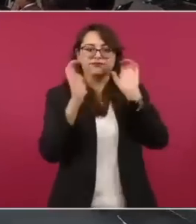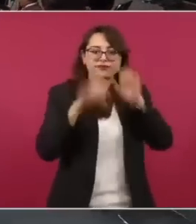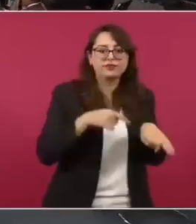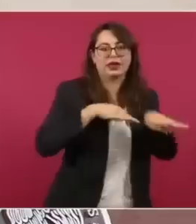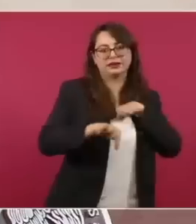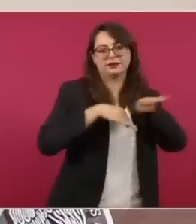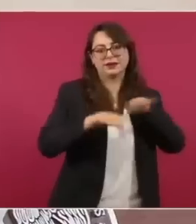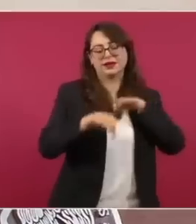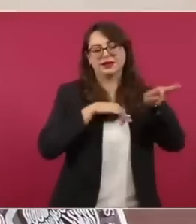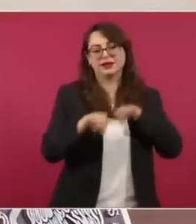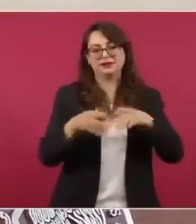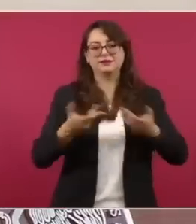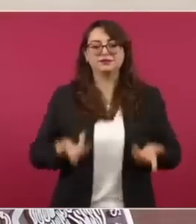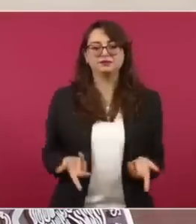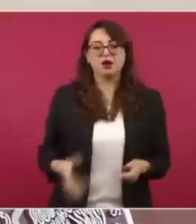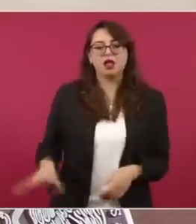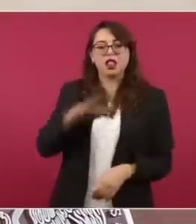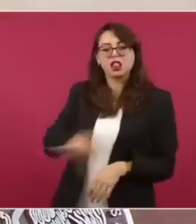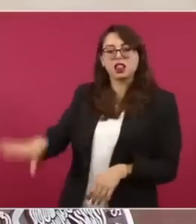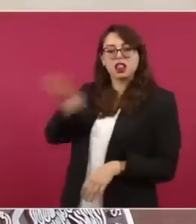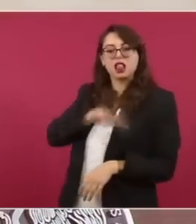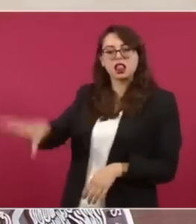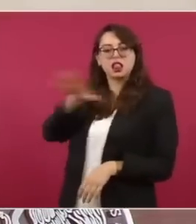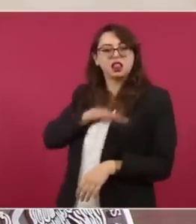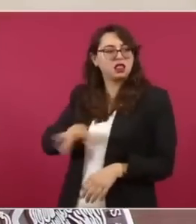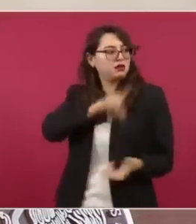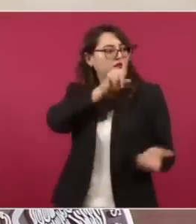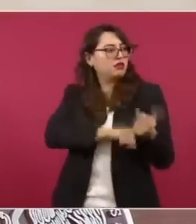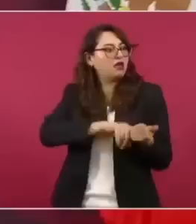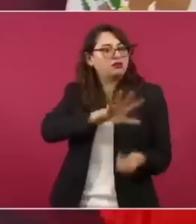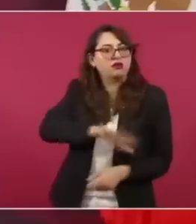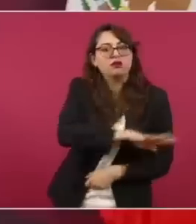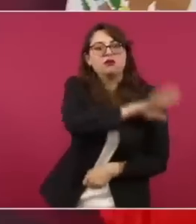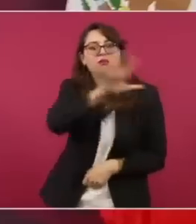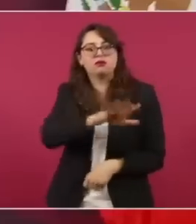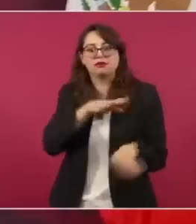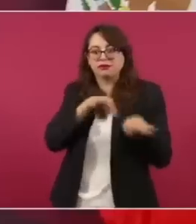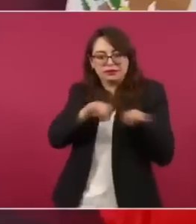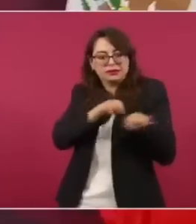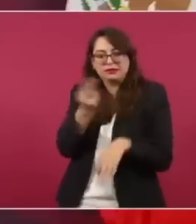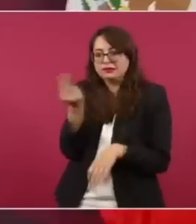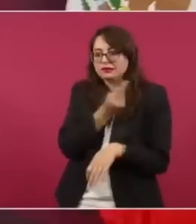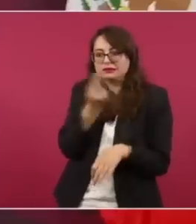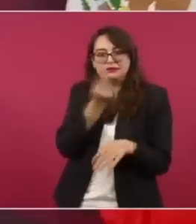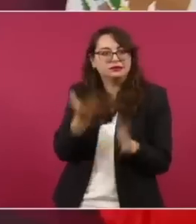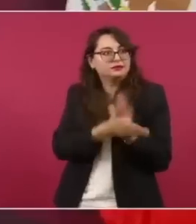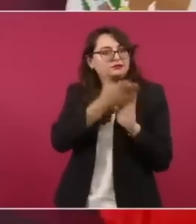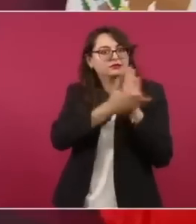cuando se necesita fuerza de trabajo, sino cómo va haber crecimiento.